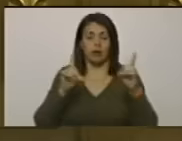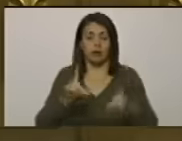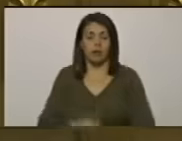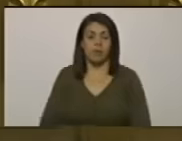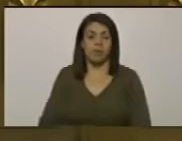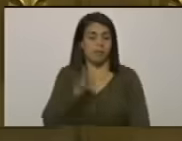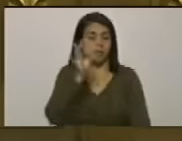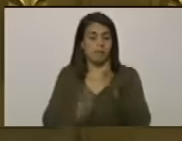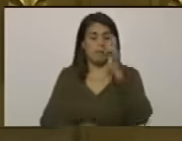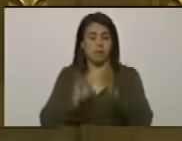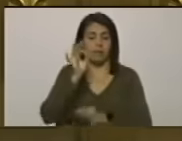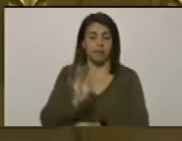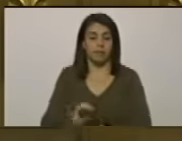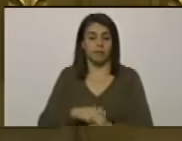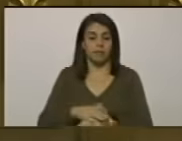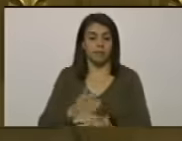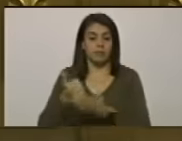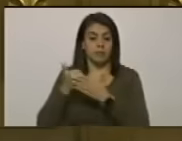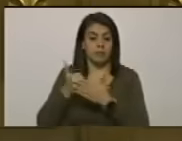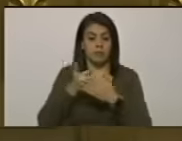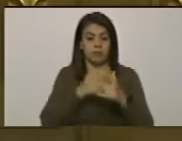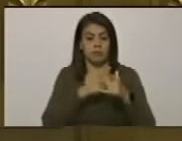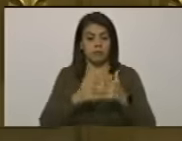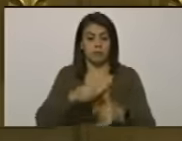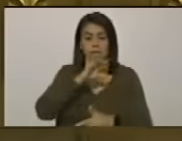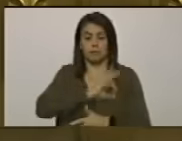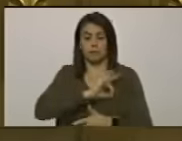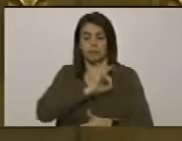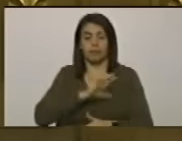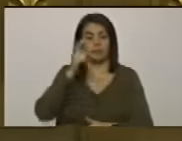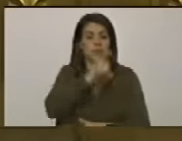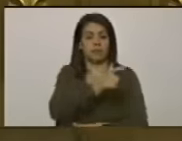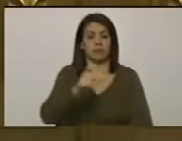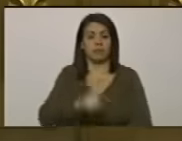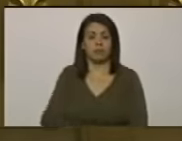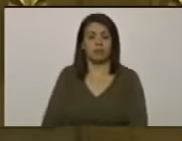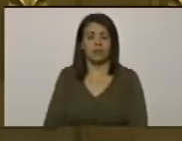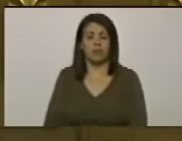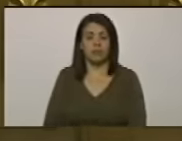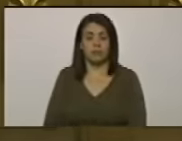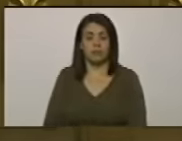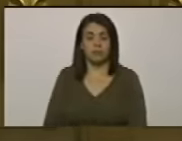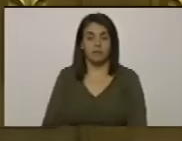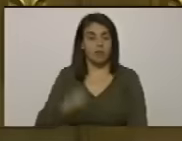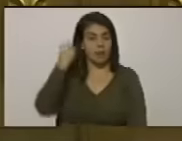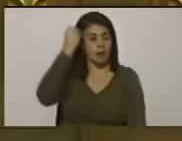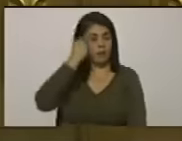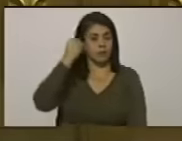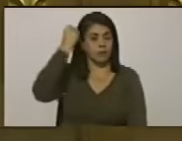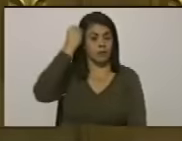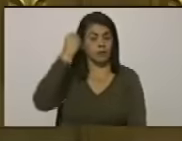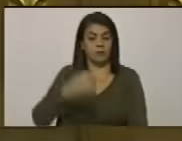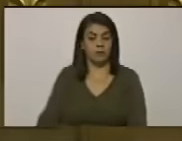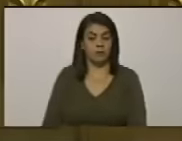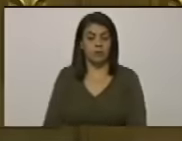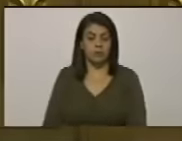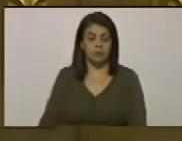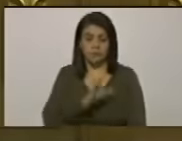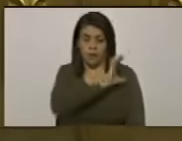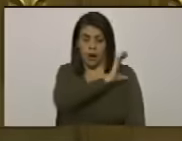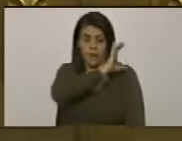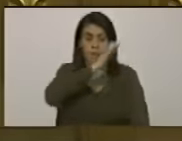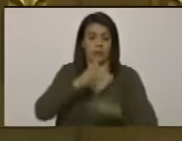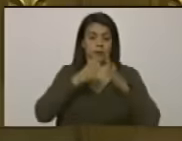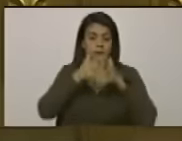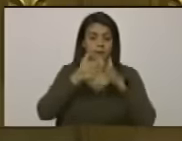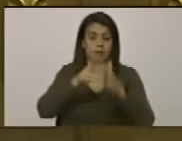la justicia y el bienestar social del pueblo considerando que el capitán de